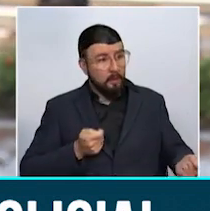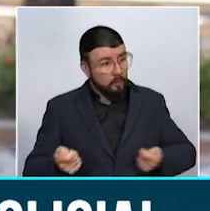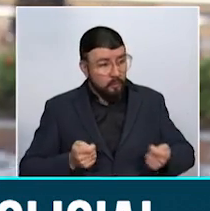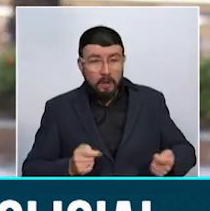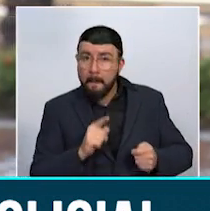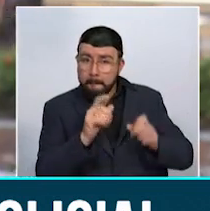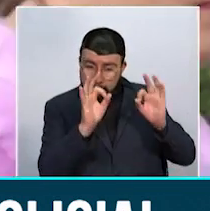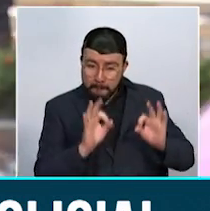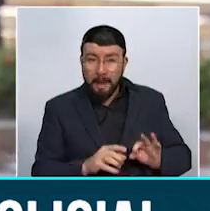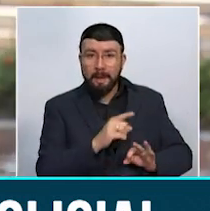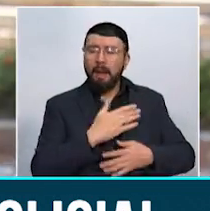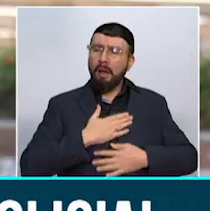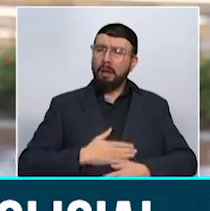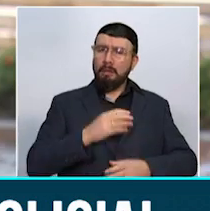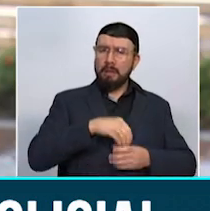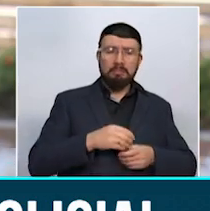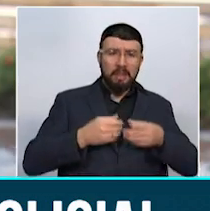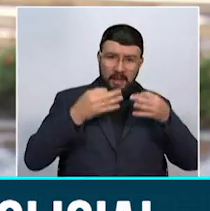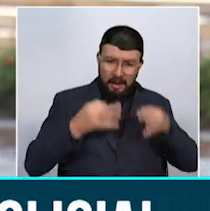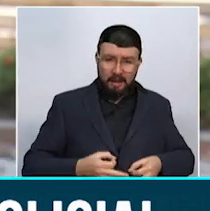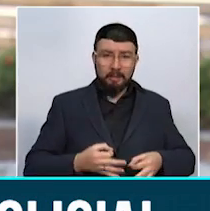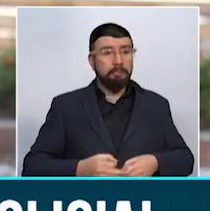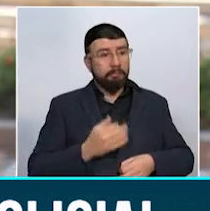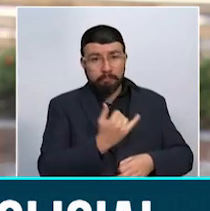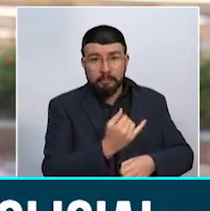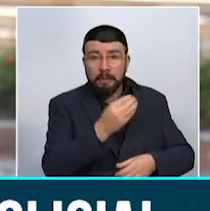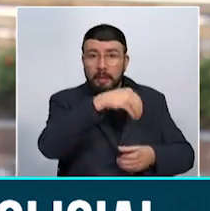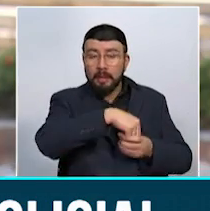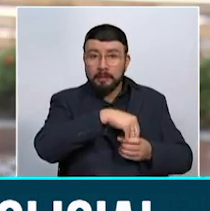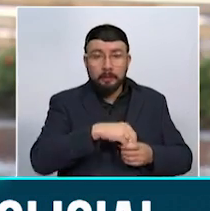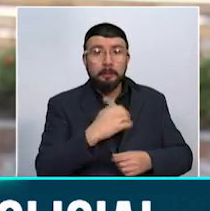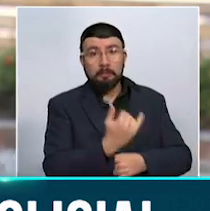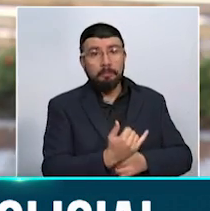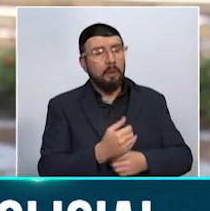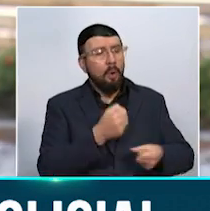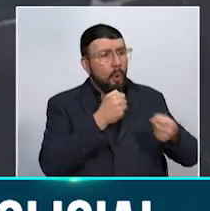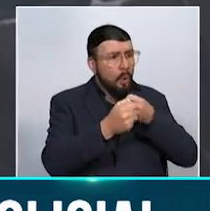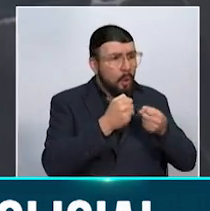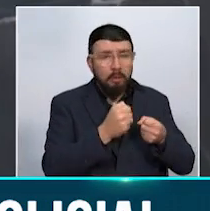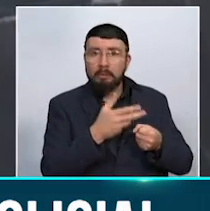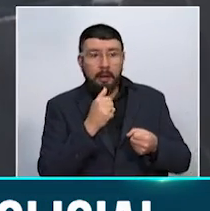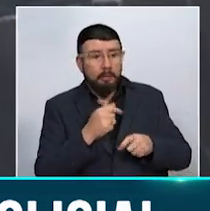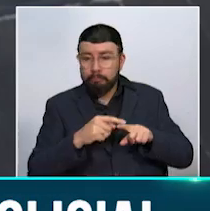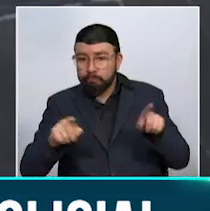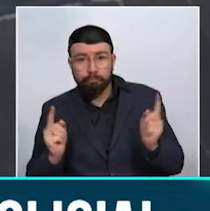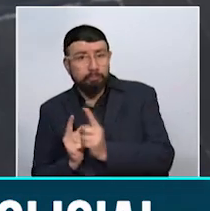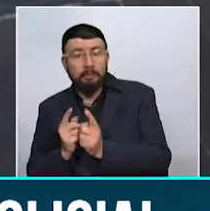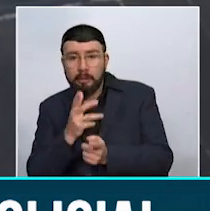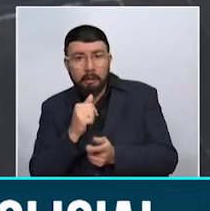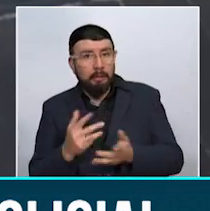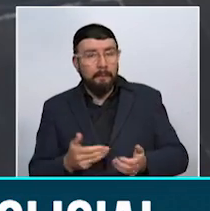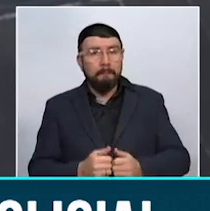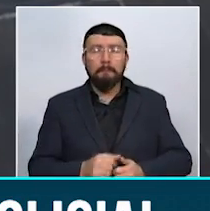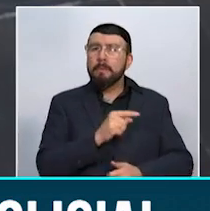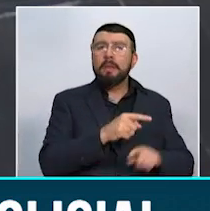que se garantice en un lugar adecuado la entrevista con los procesados. En los calabozos de esta estación de